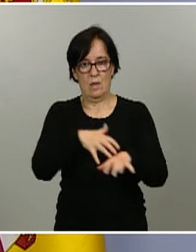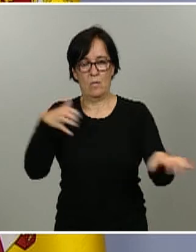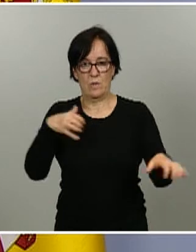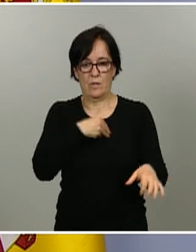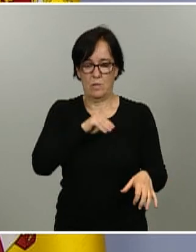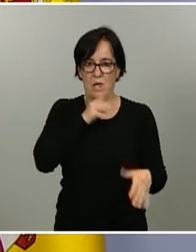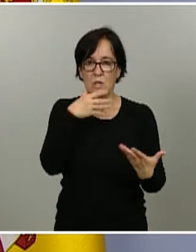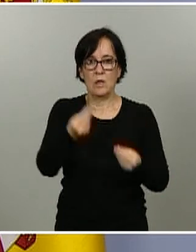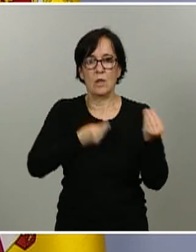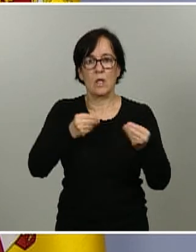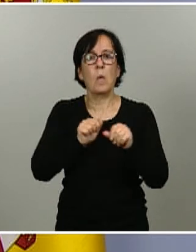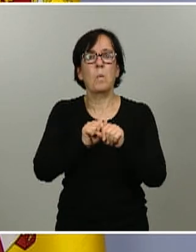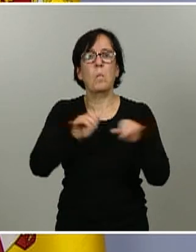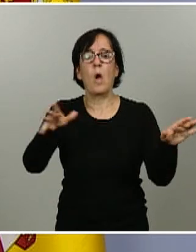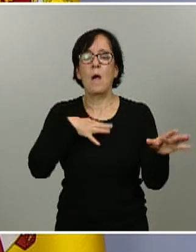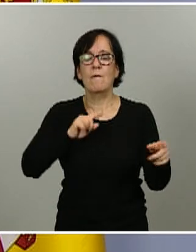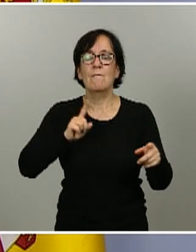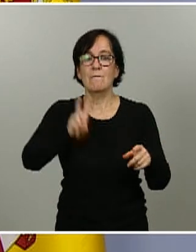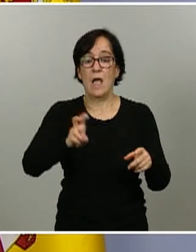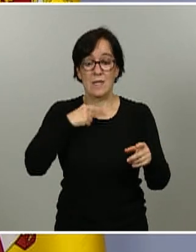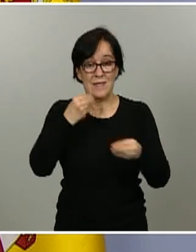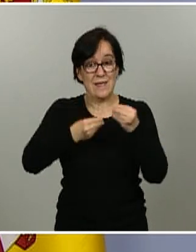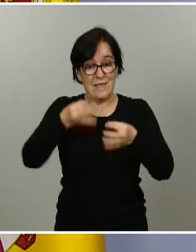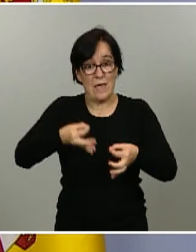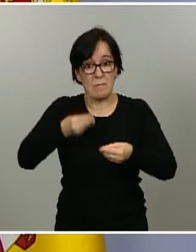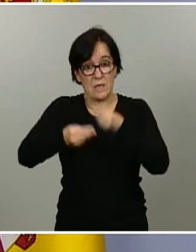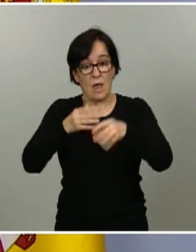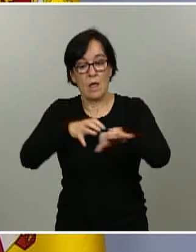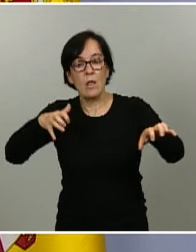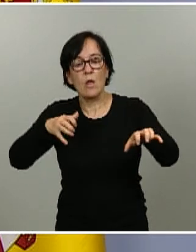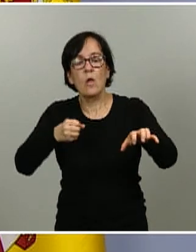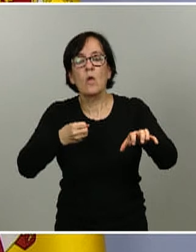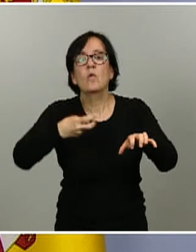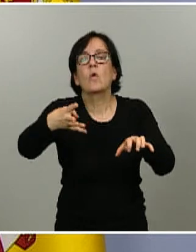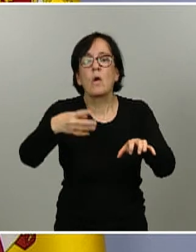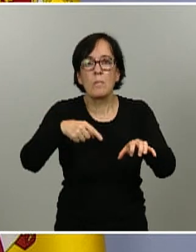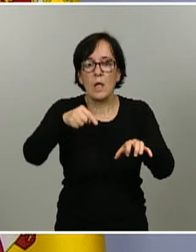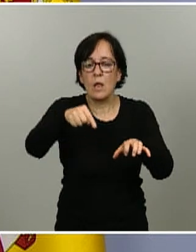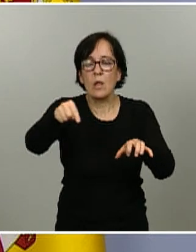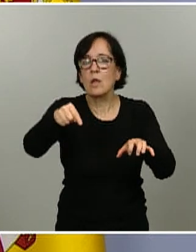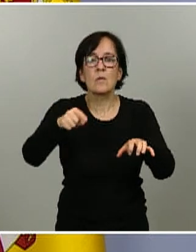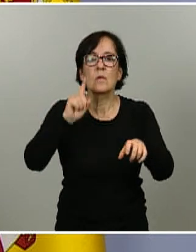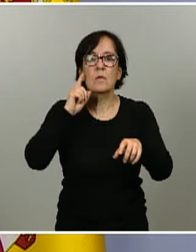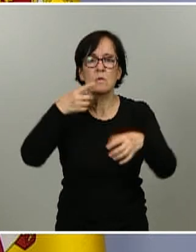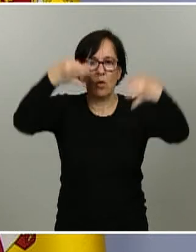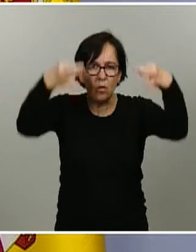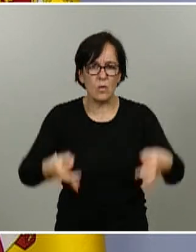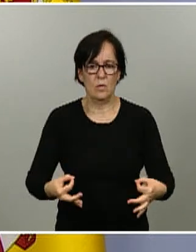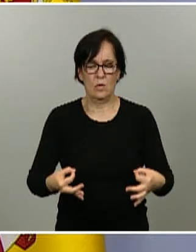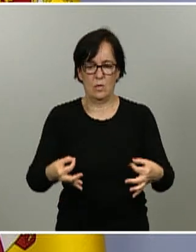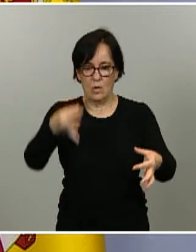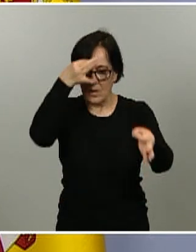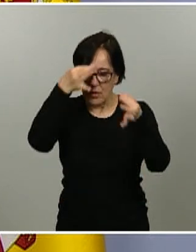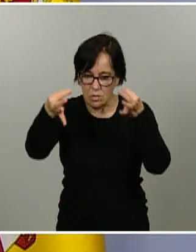extrapolación siempre que se hace una extrapolación no es un número seguro no son datos de